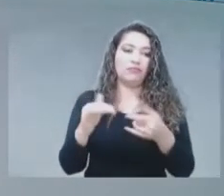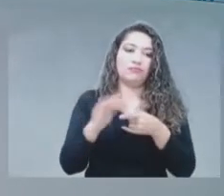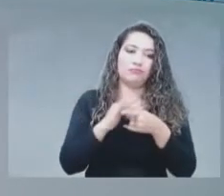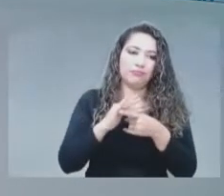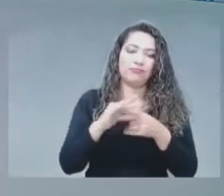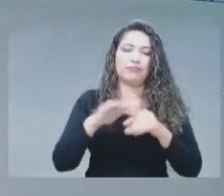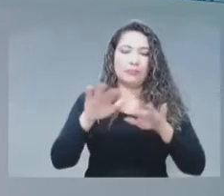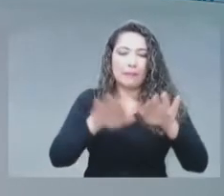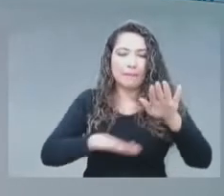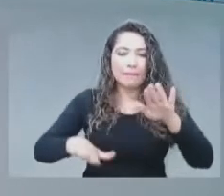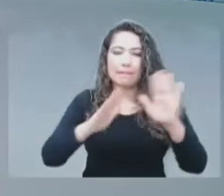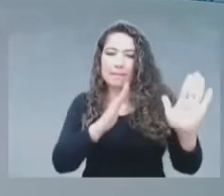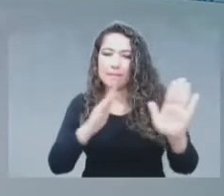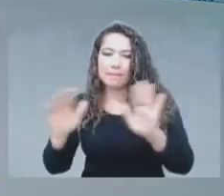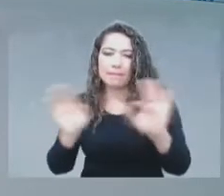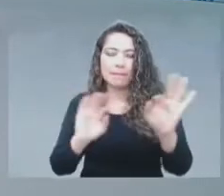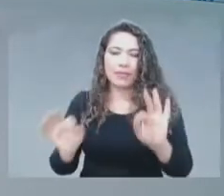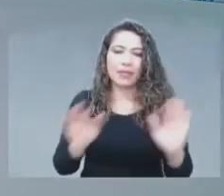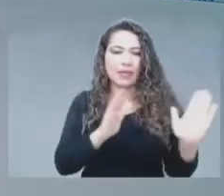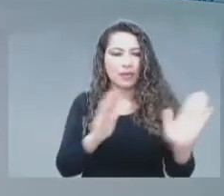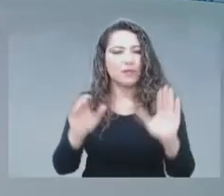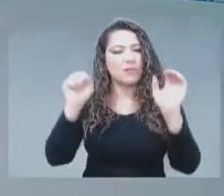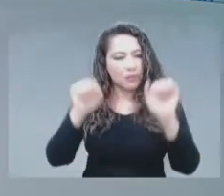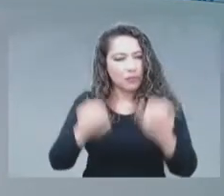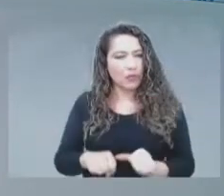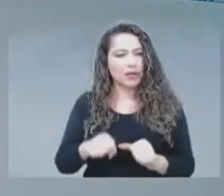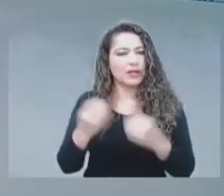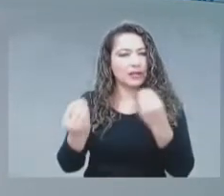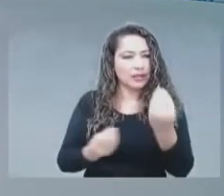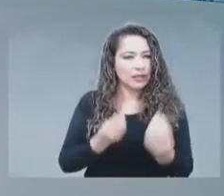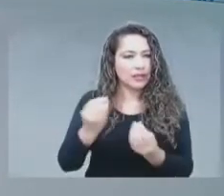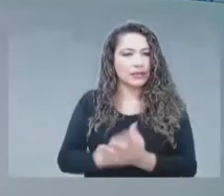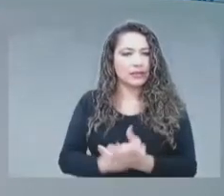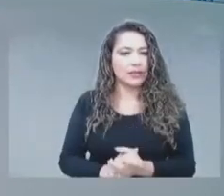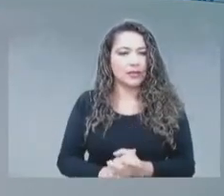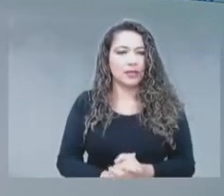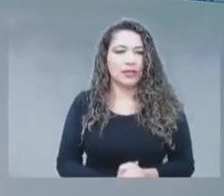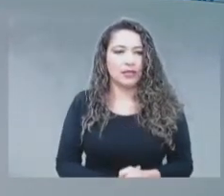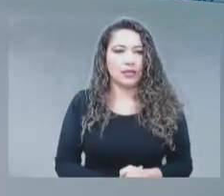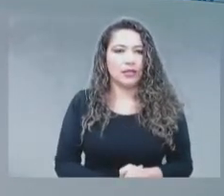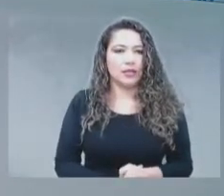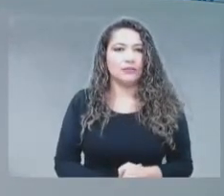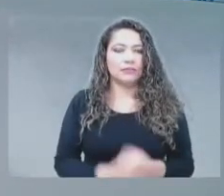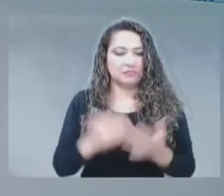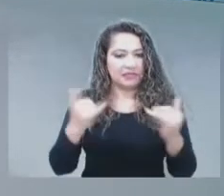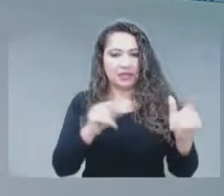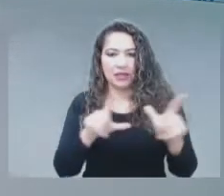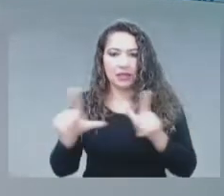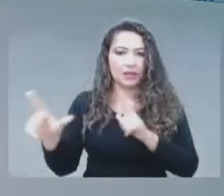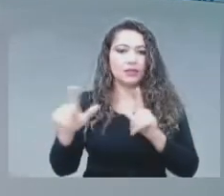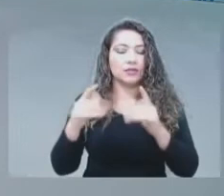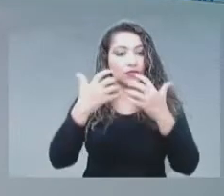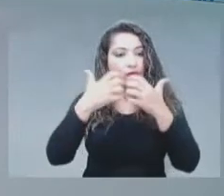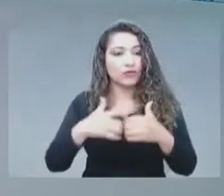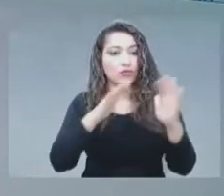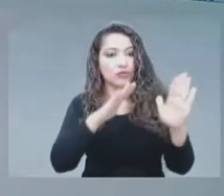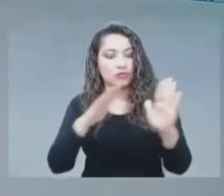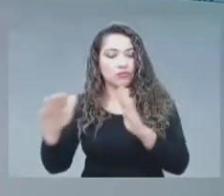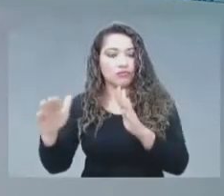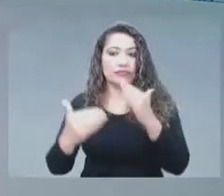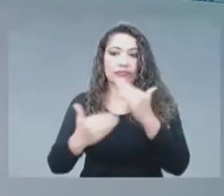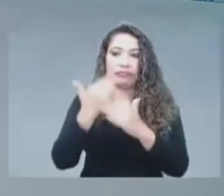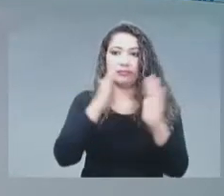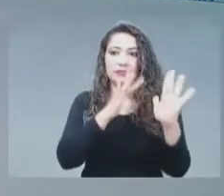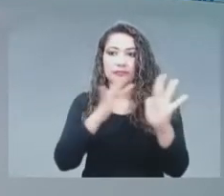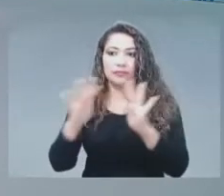permite, hoy en día ya está funcionando, permite identificar de manera automática cuál es la mejor